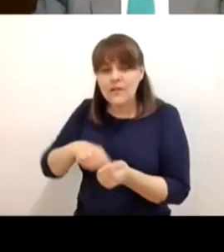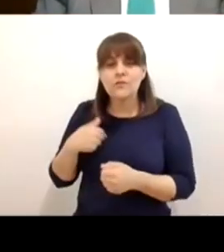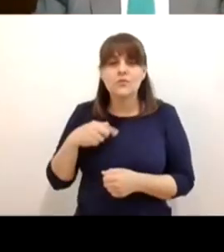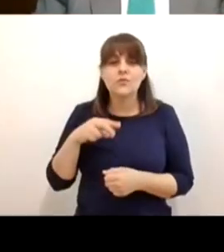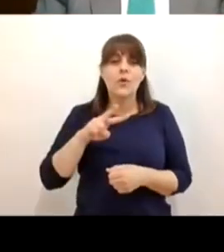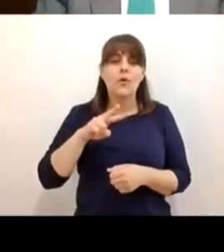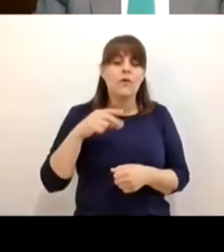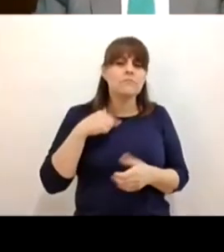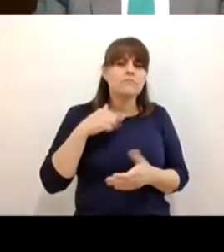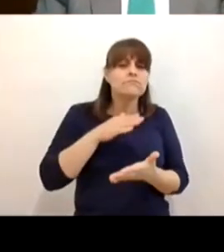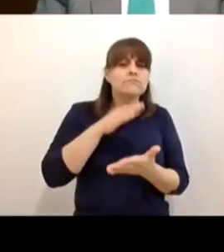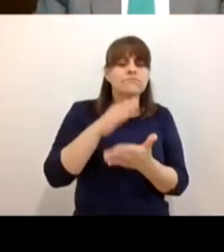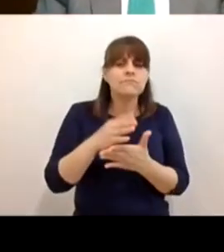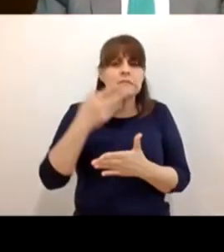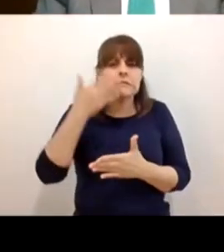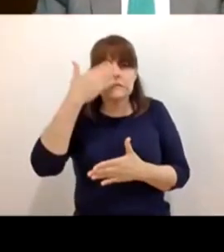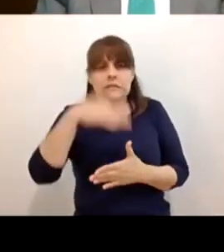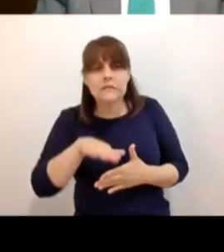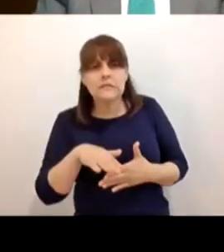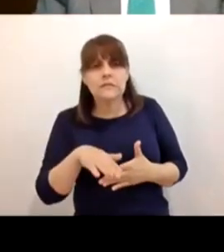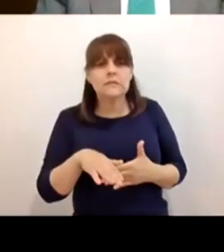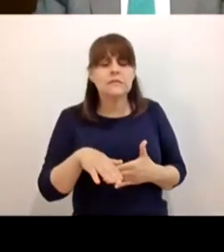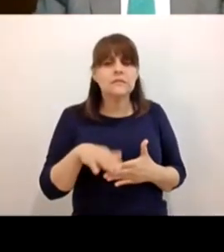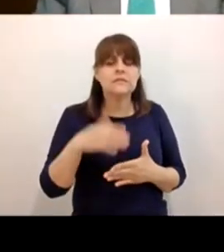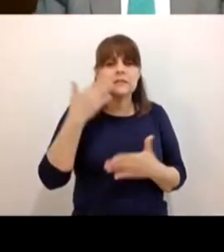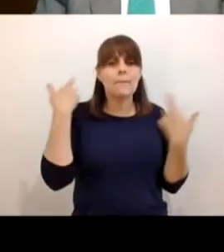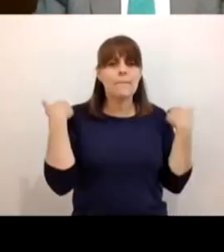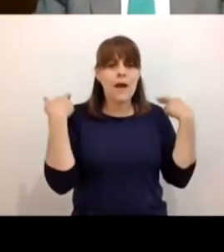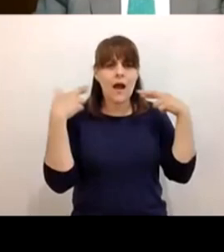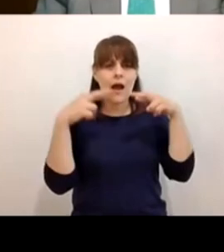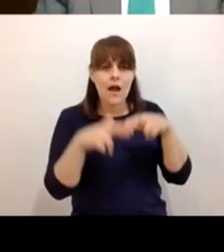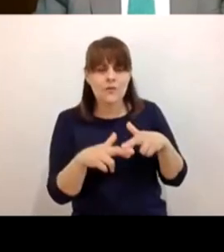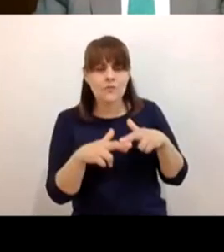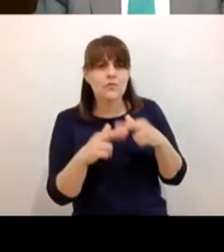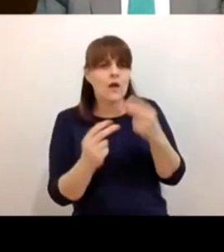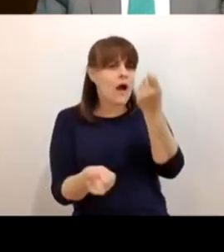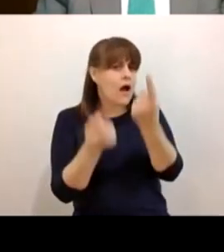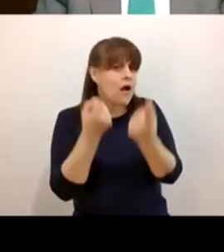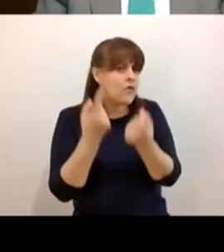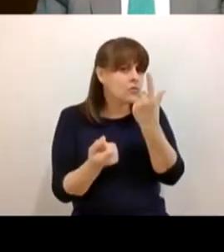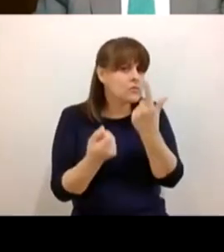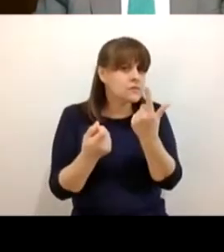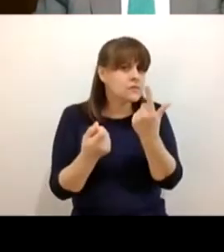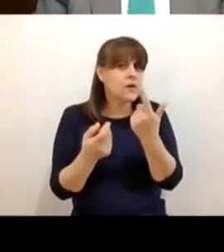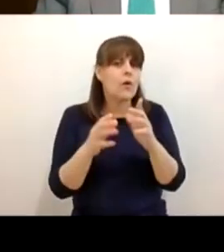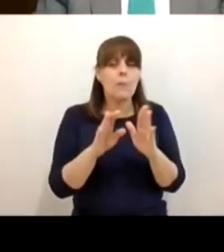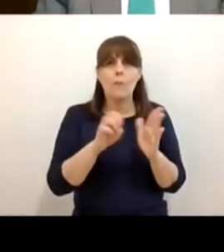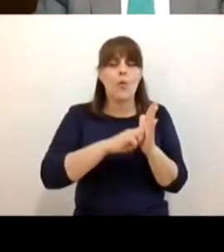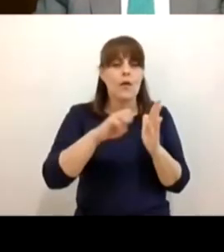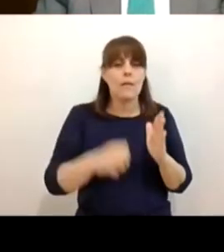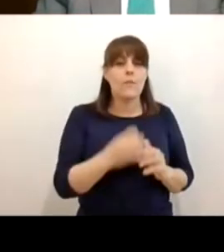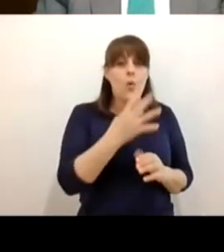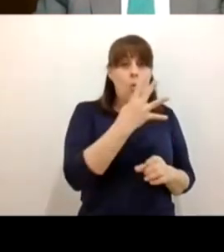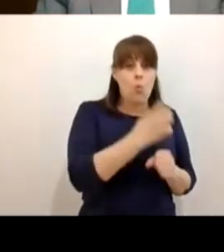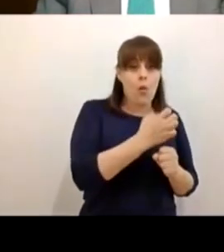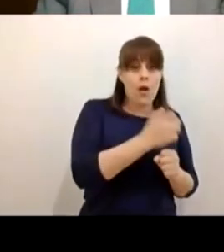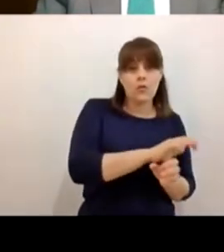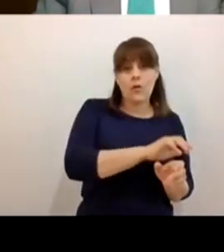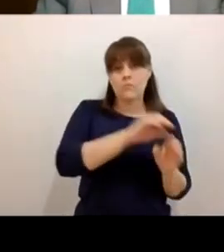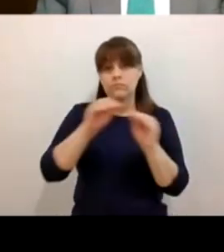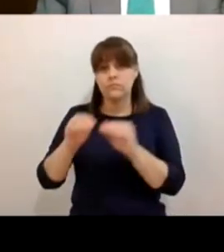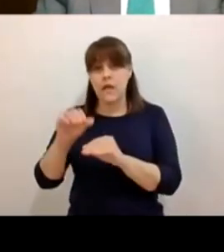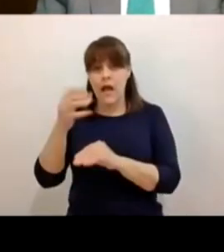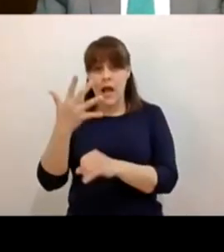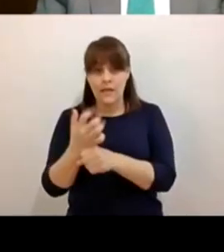que muchos alumnos digo muchos docentes pretendían pasar de cuarto por ejemplo grado a quinto grado con esos